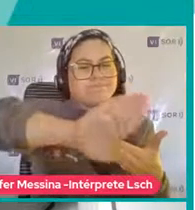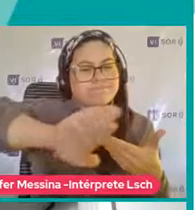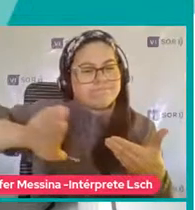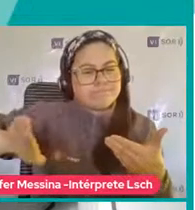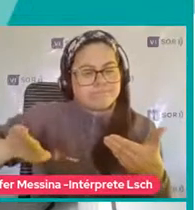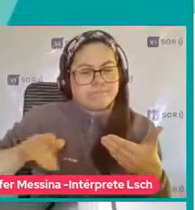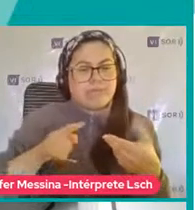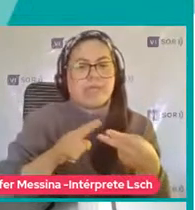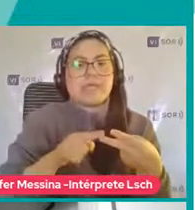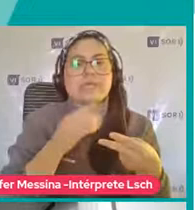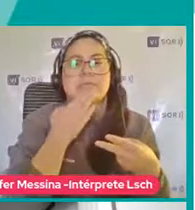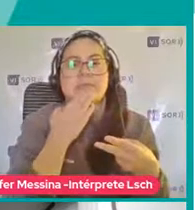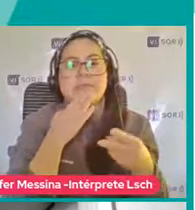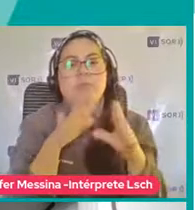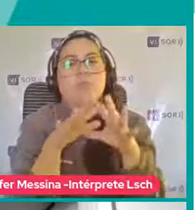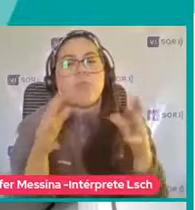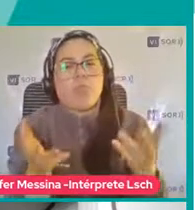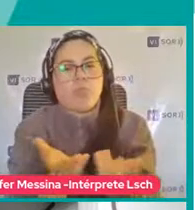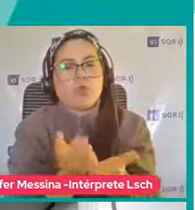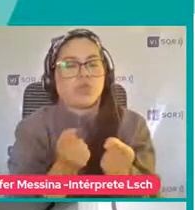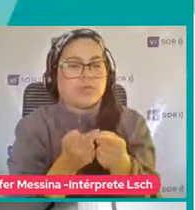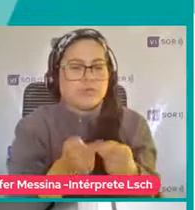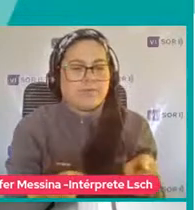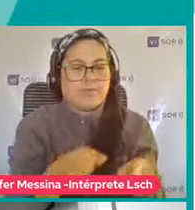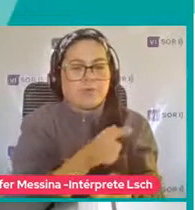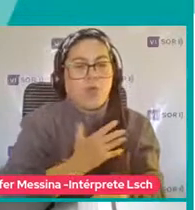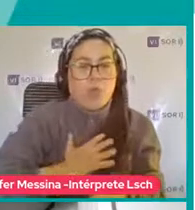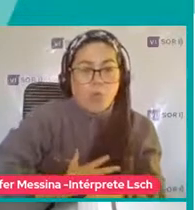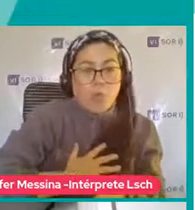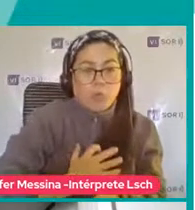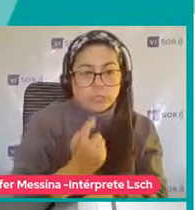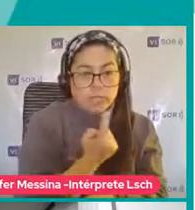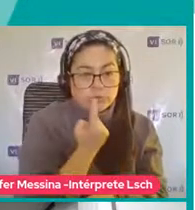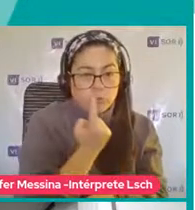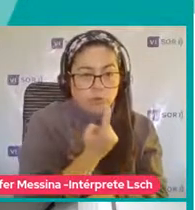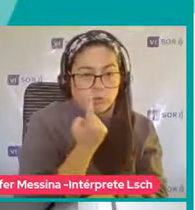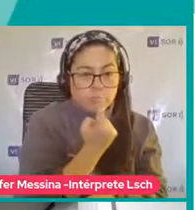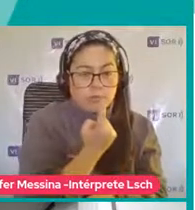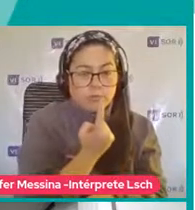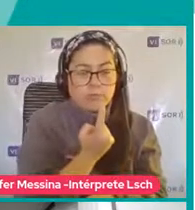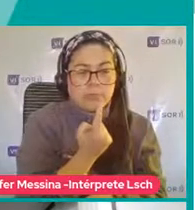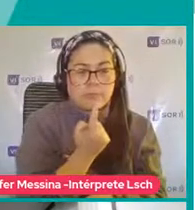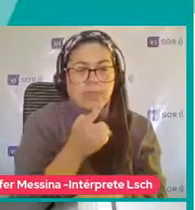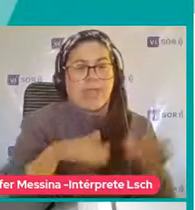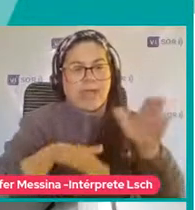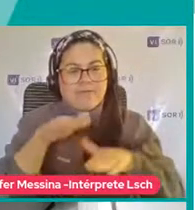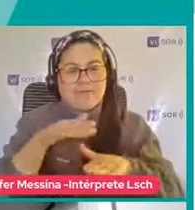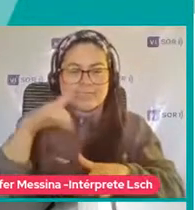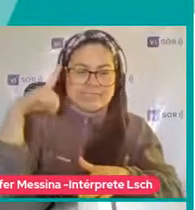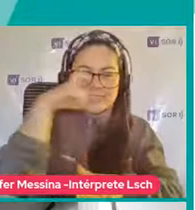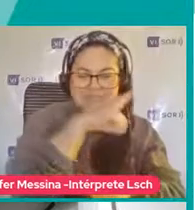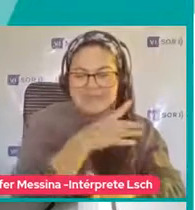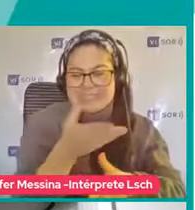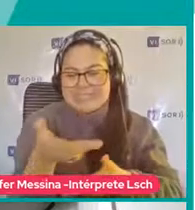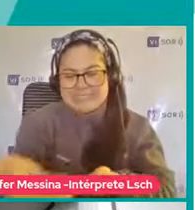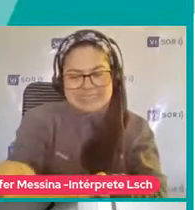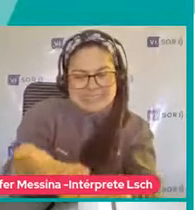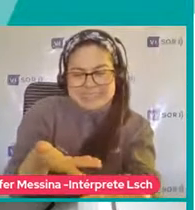un mundo Distinto El disfruta De ese mundo Distinto A pesar de que Se presentan Dificultades En la interacción Social